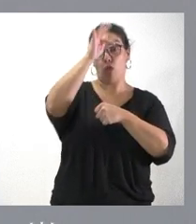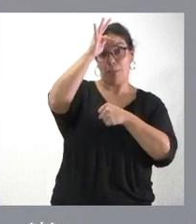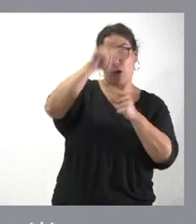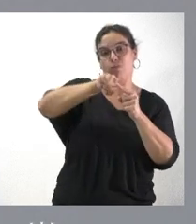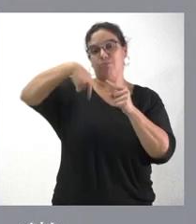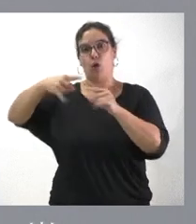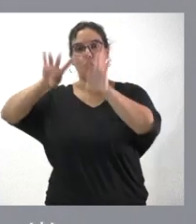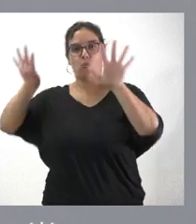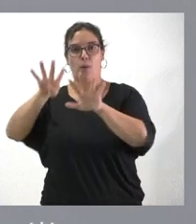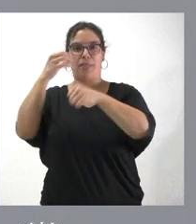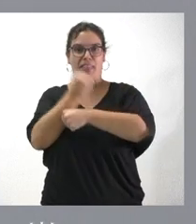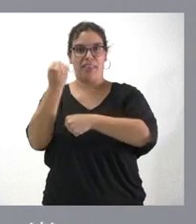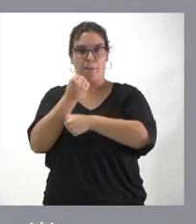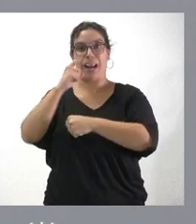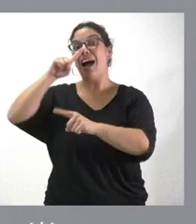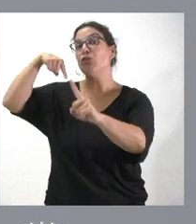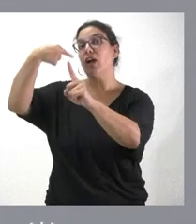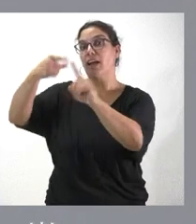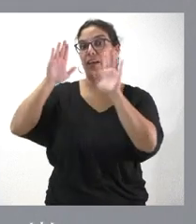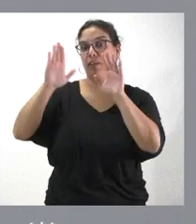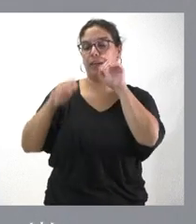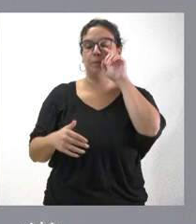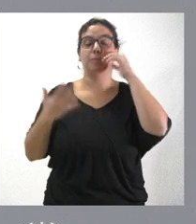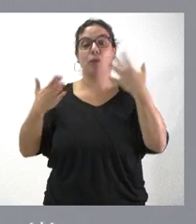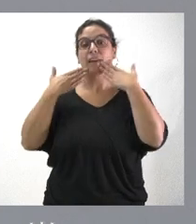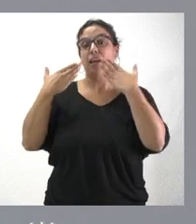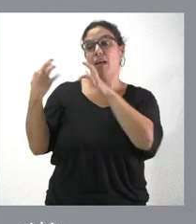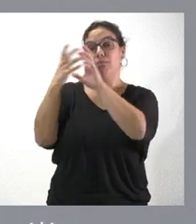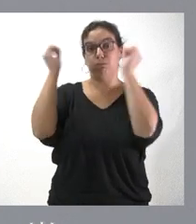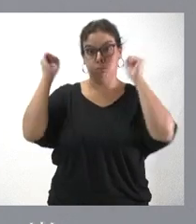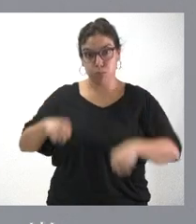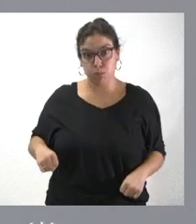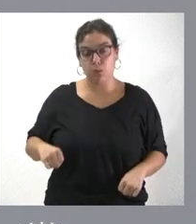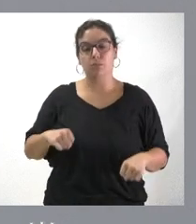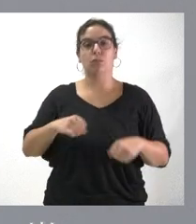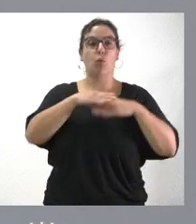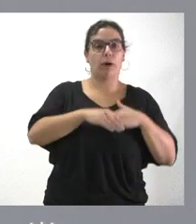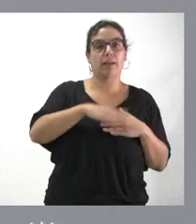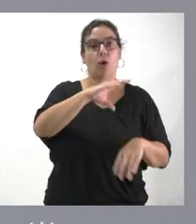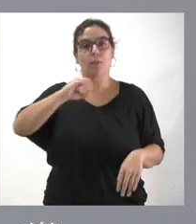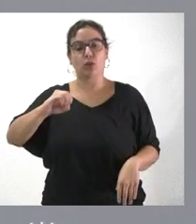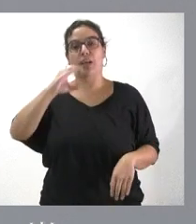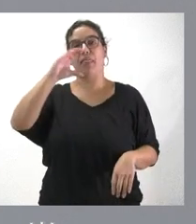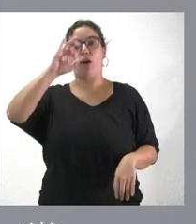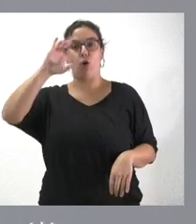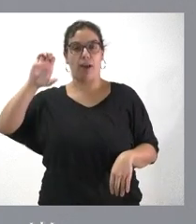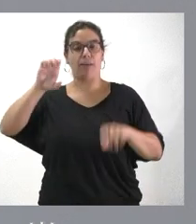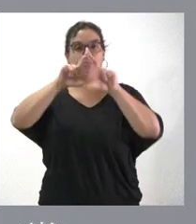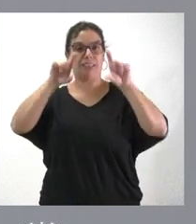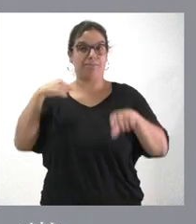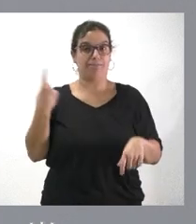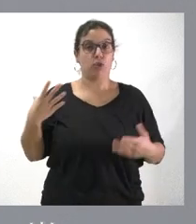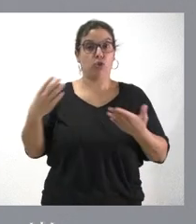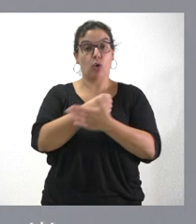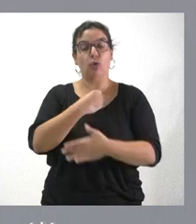y fruto de este acuerdo del diálogo social y del consenso con los agentes sociales y económicos, con UGT, con Comisiones Sobreras, Concejo de Castilla y León, los